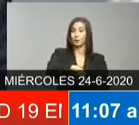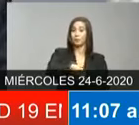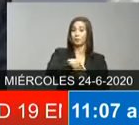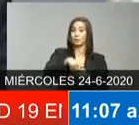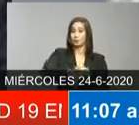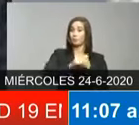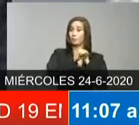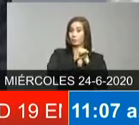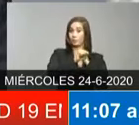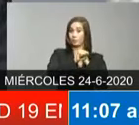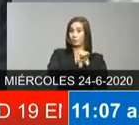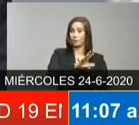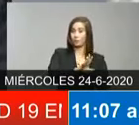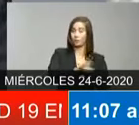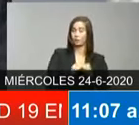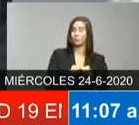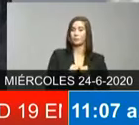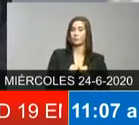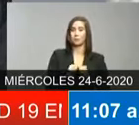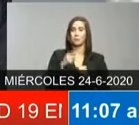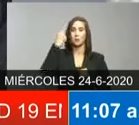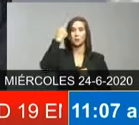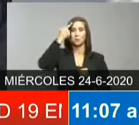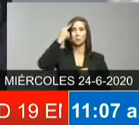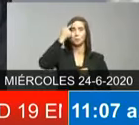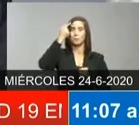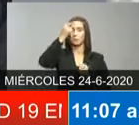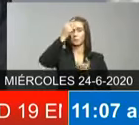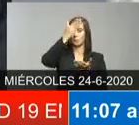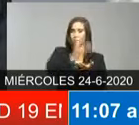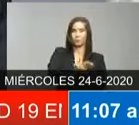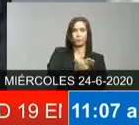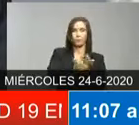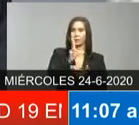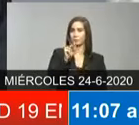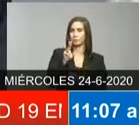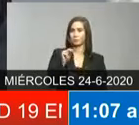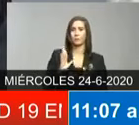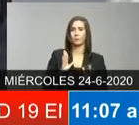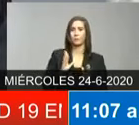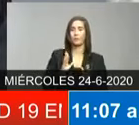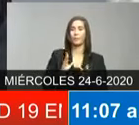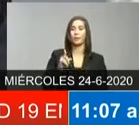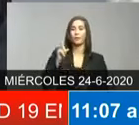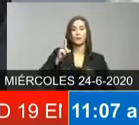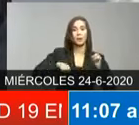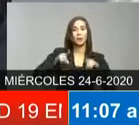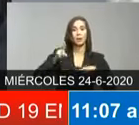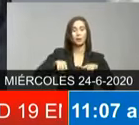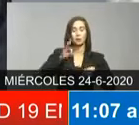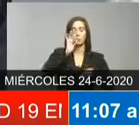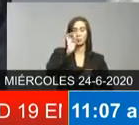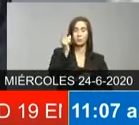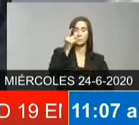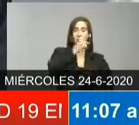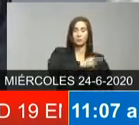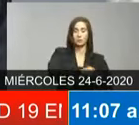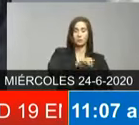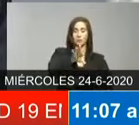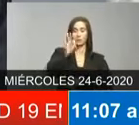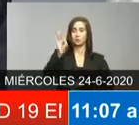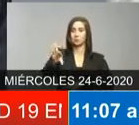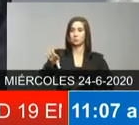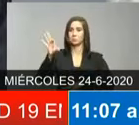no tenemos en nuestra planificación la suspensión salvo aquellos días señalados por la Junta